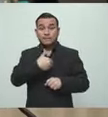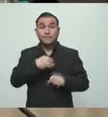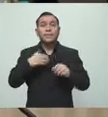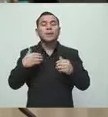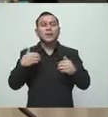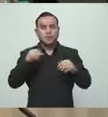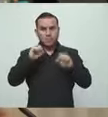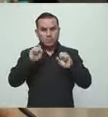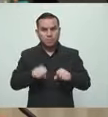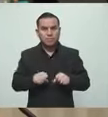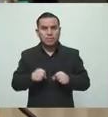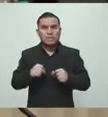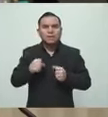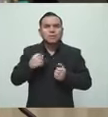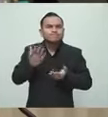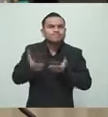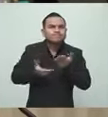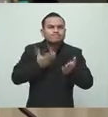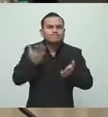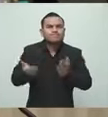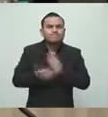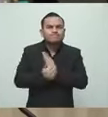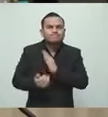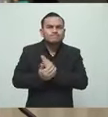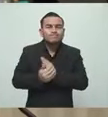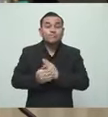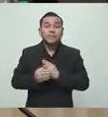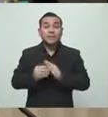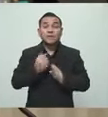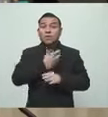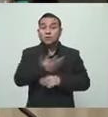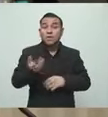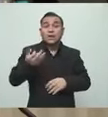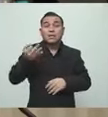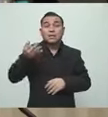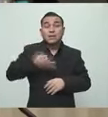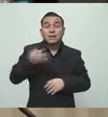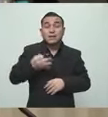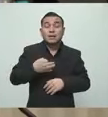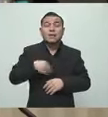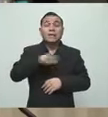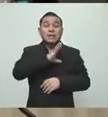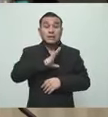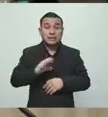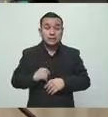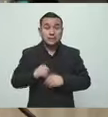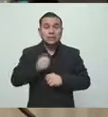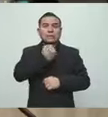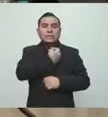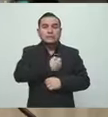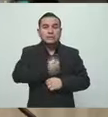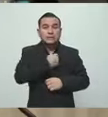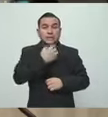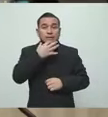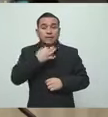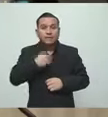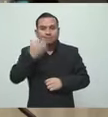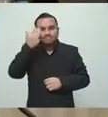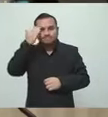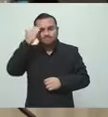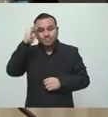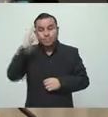tiene la capacidad de responder a las necesidades que el país esté presentando. Yo no sé aquí